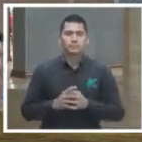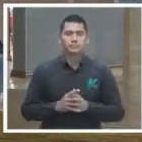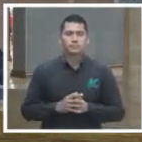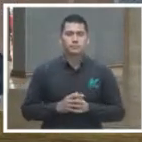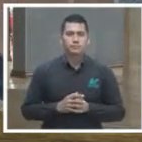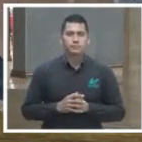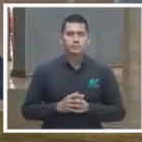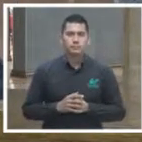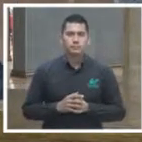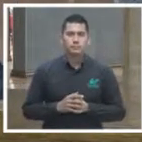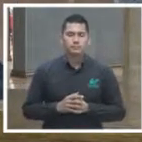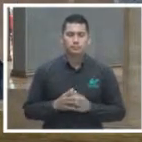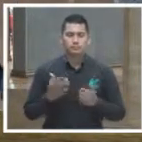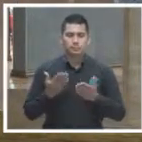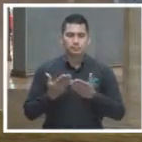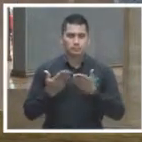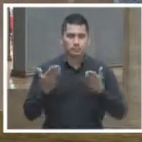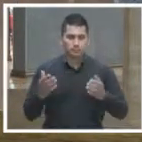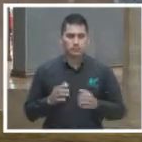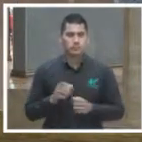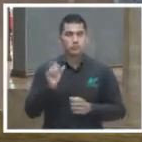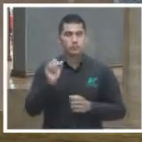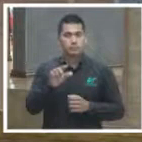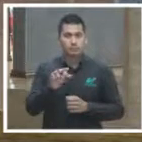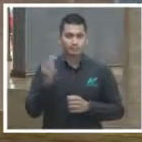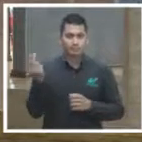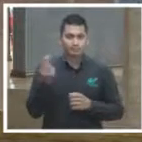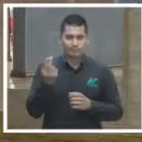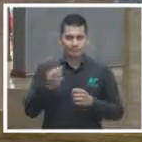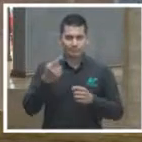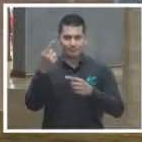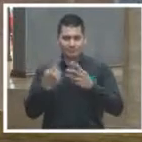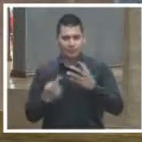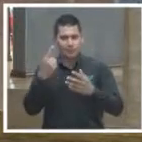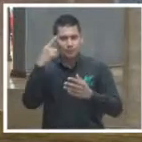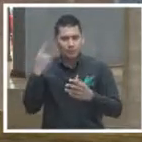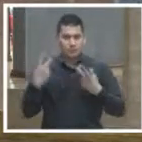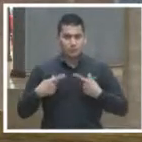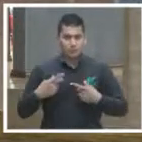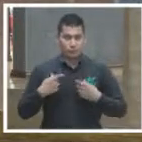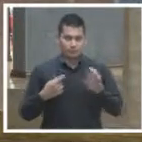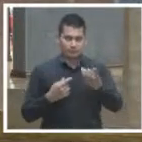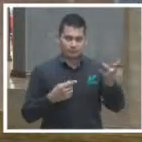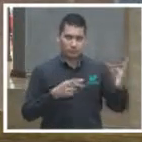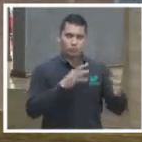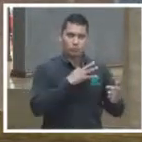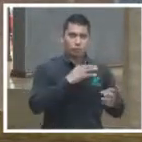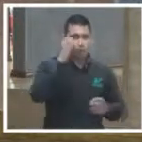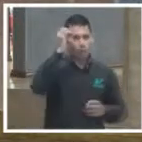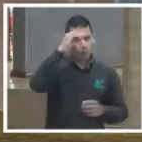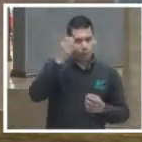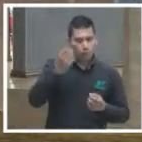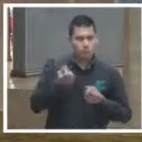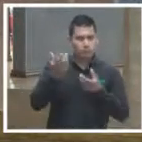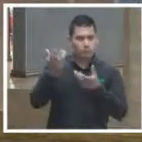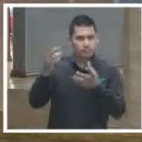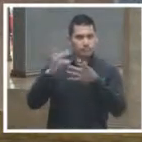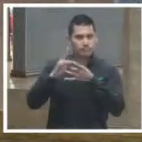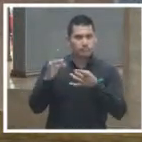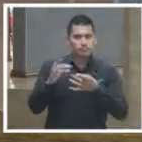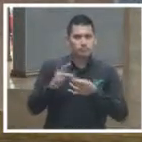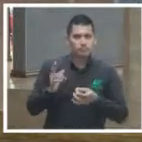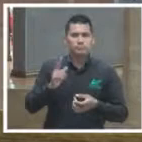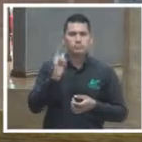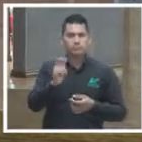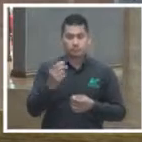Una condición necesaria para formar la opinión pública y en torno a qué hacen las instituciones es que se